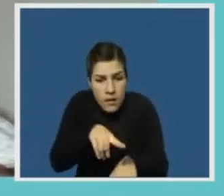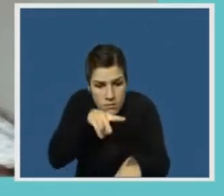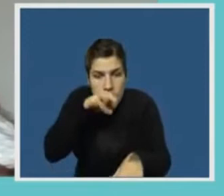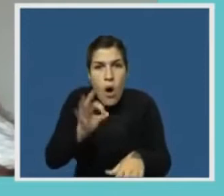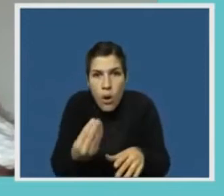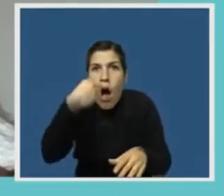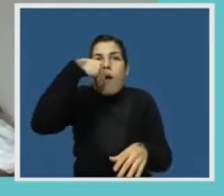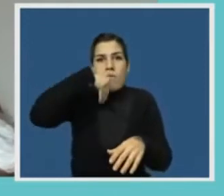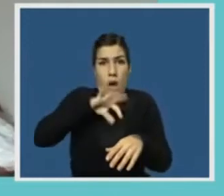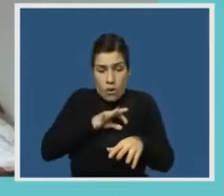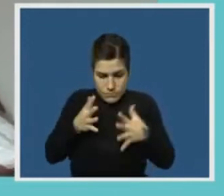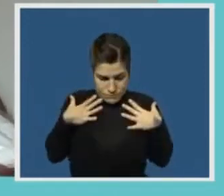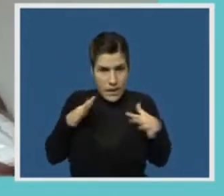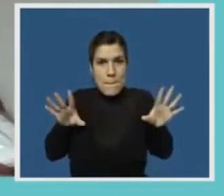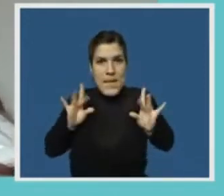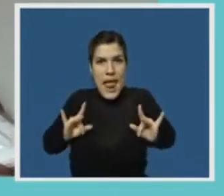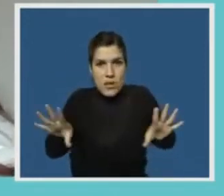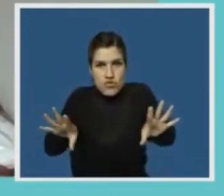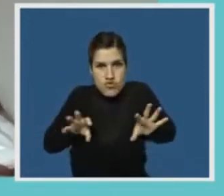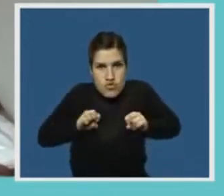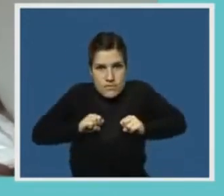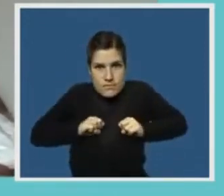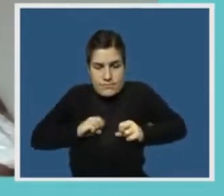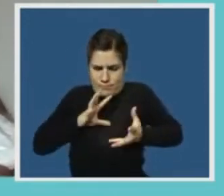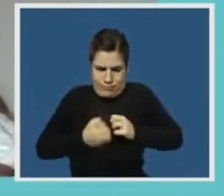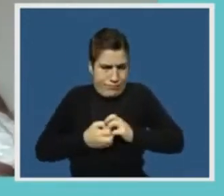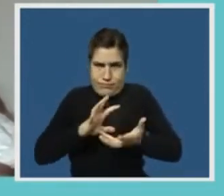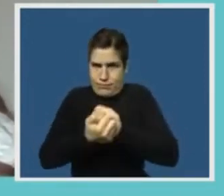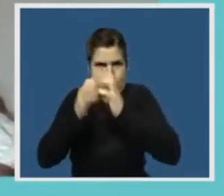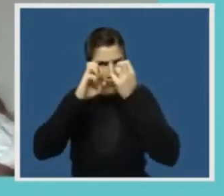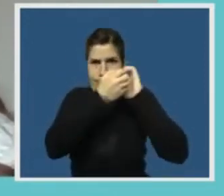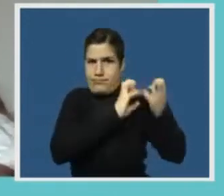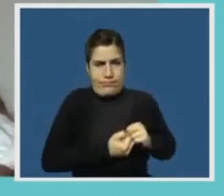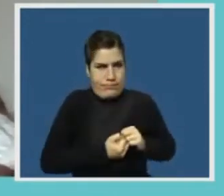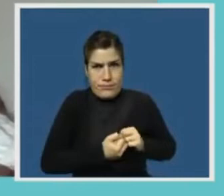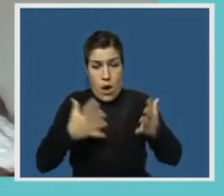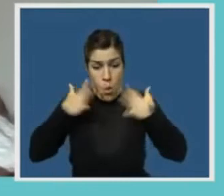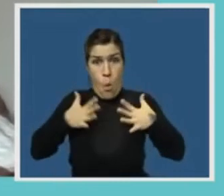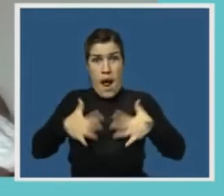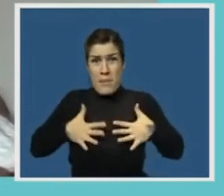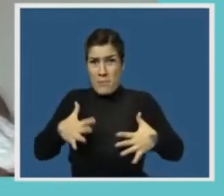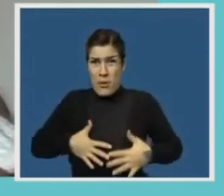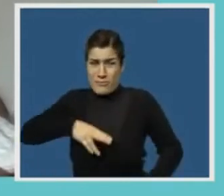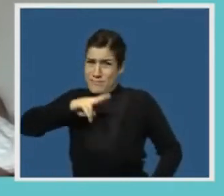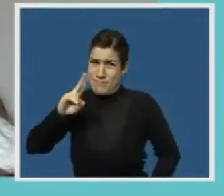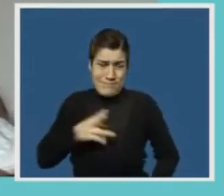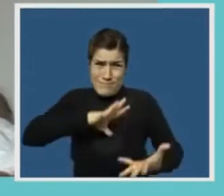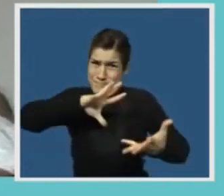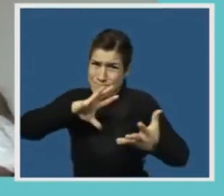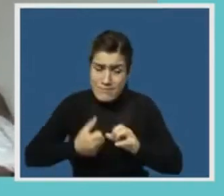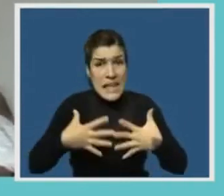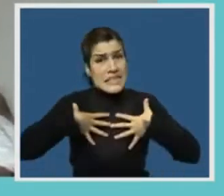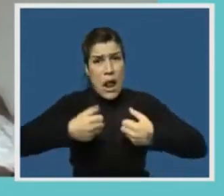ingestión y vía dérmica. Cada una de estas vías provoca un conjunto de respuestas fisiológicas que pueden afectar la